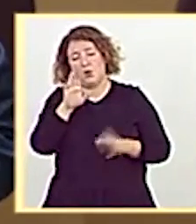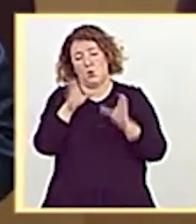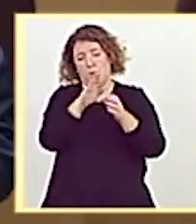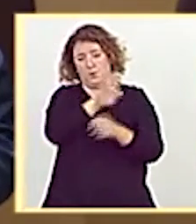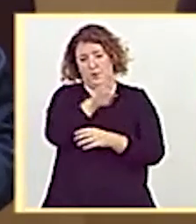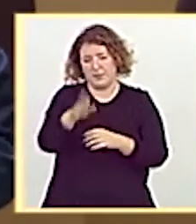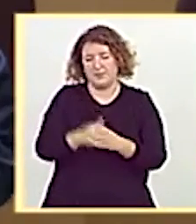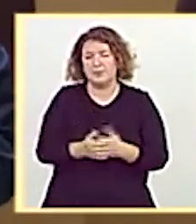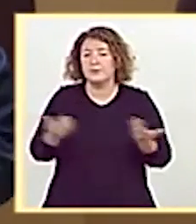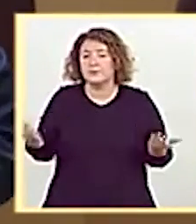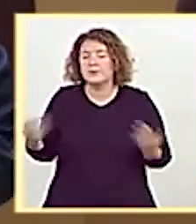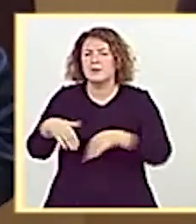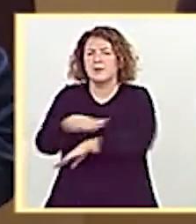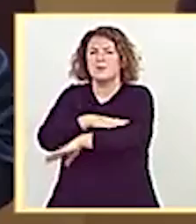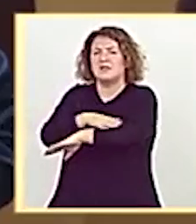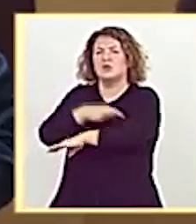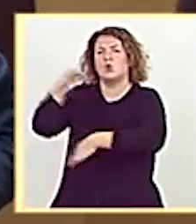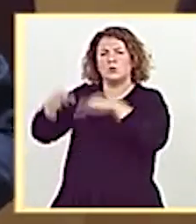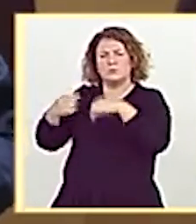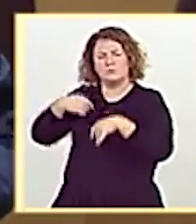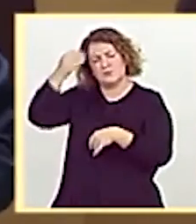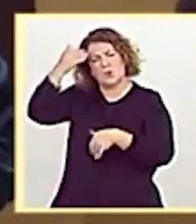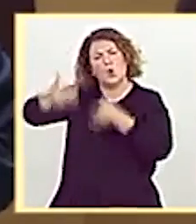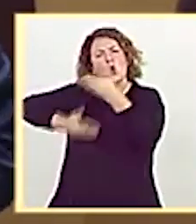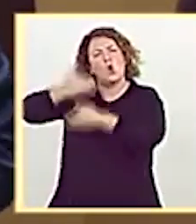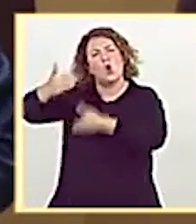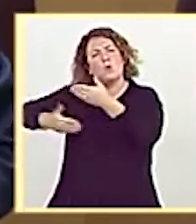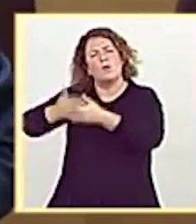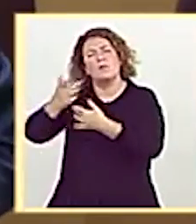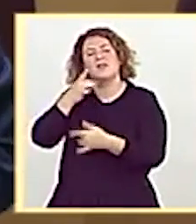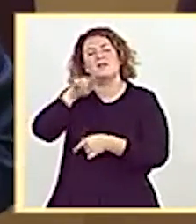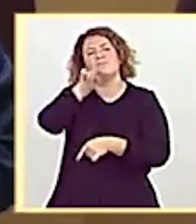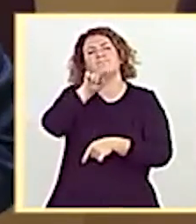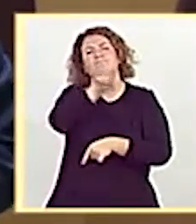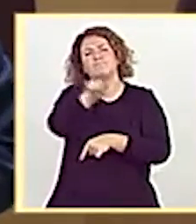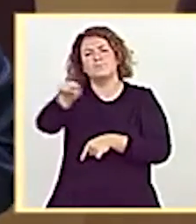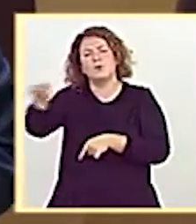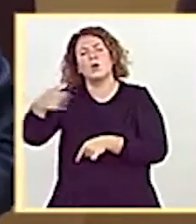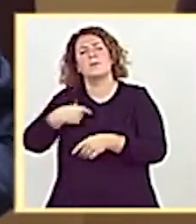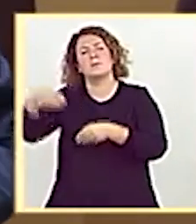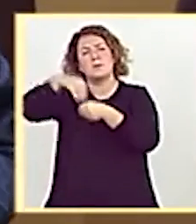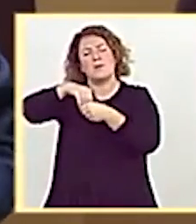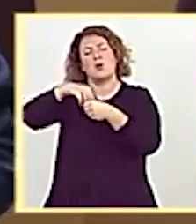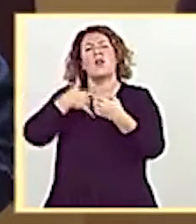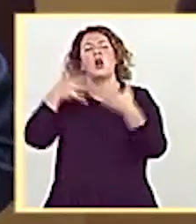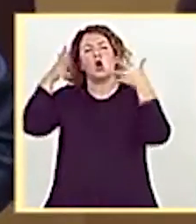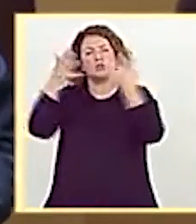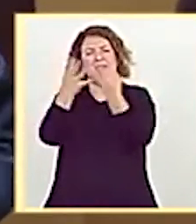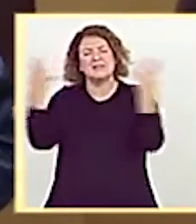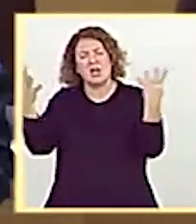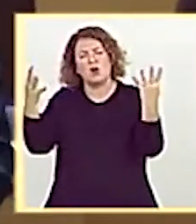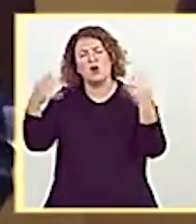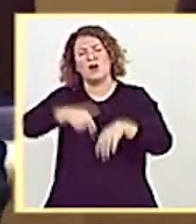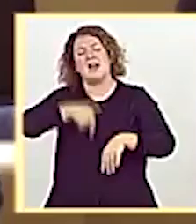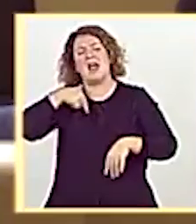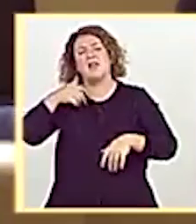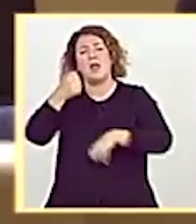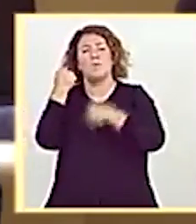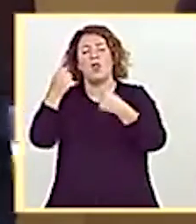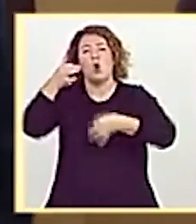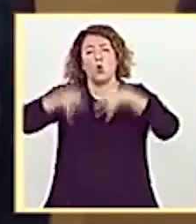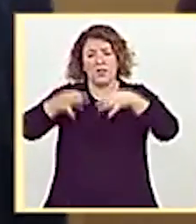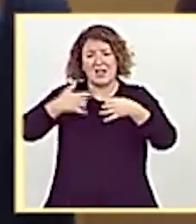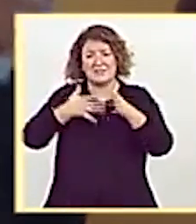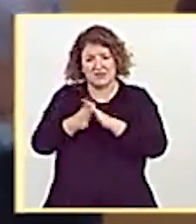señor ministro de Justicia. ¿Cree usted que un cambio en el procedimiento de designación de los miembros del Consejo General del Poder Judicial supone un mejor funcionamiento de nuestra justicia?